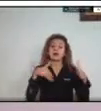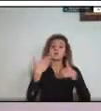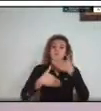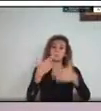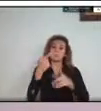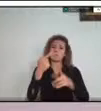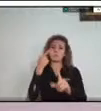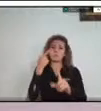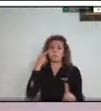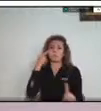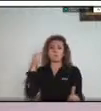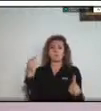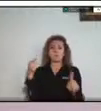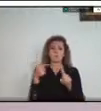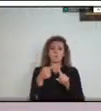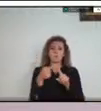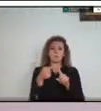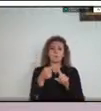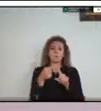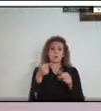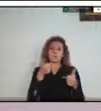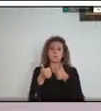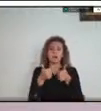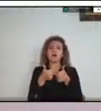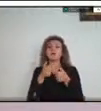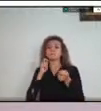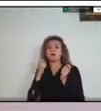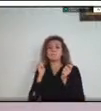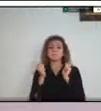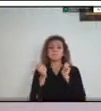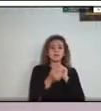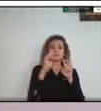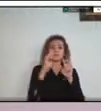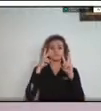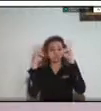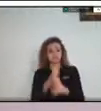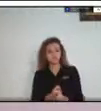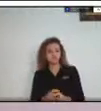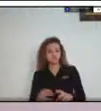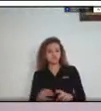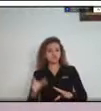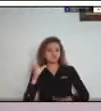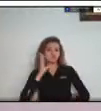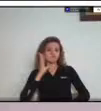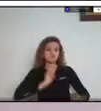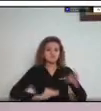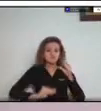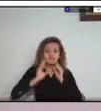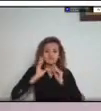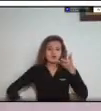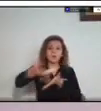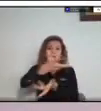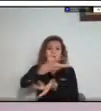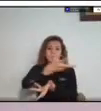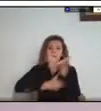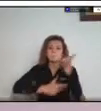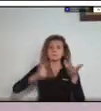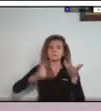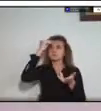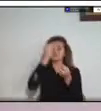experiencias desde la multidisciplinariedad para fortalecer los procesos de la gestión del riesgo de desastres.